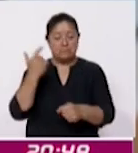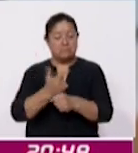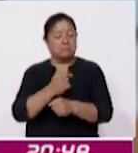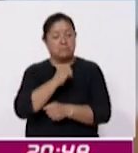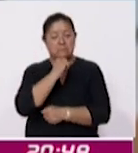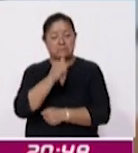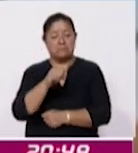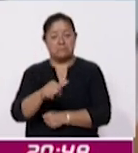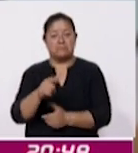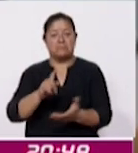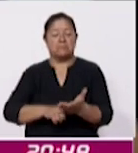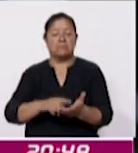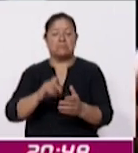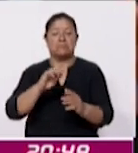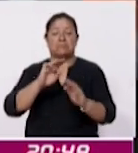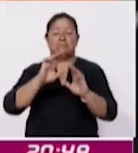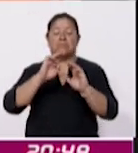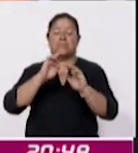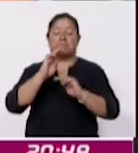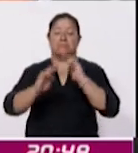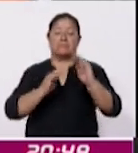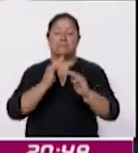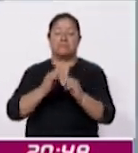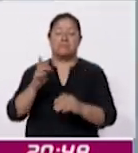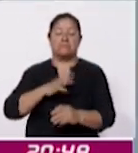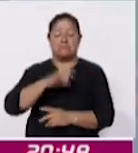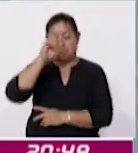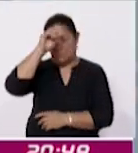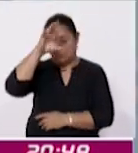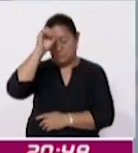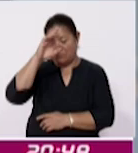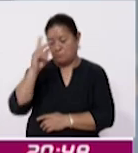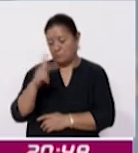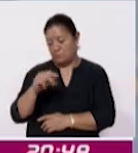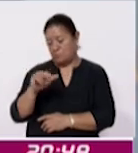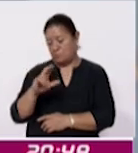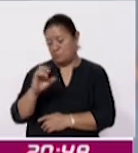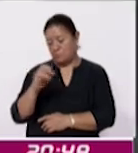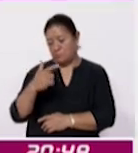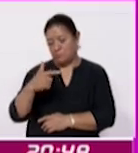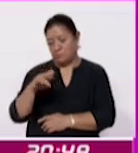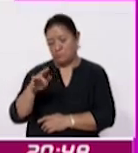La piedra preciosa fue hallada en la mina de Karawé en el noreste del país